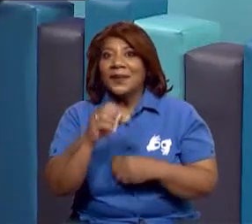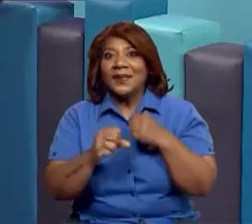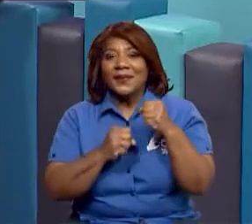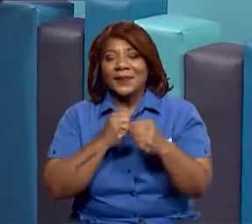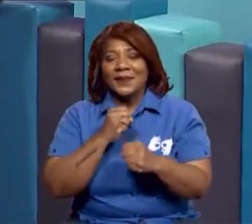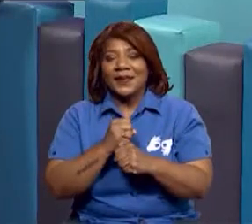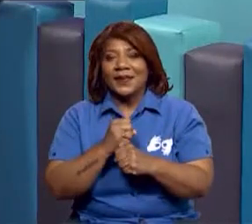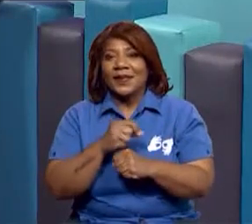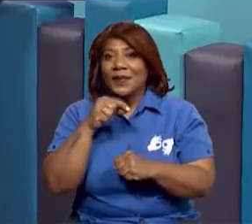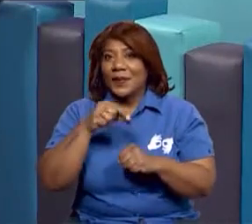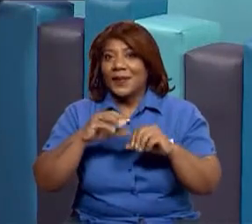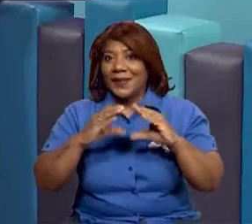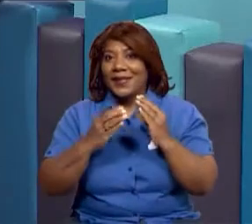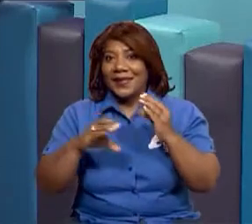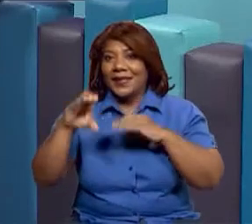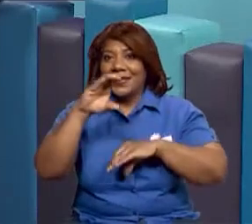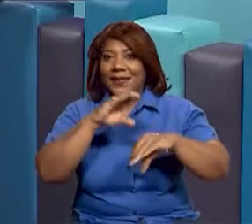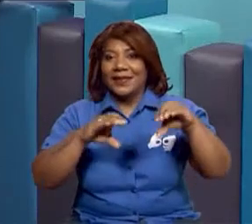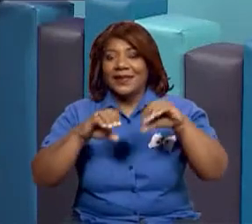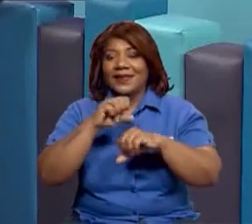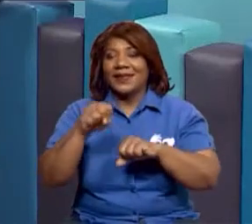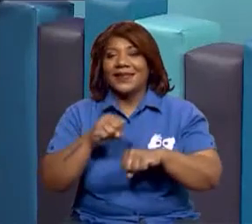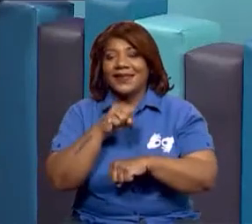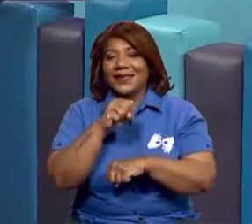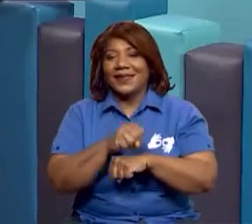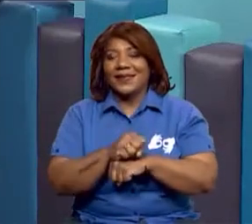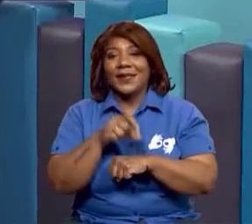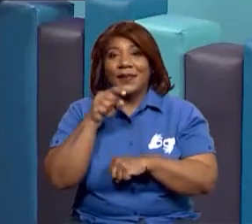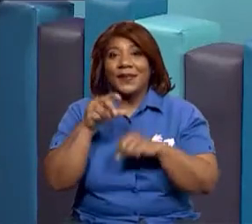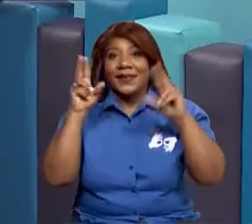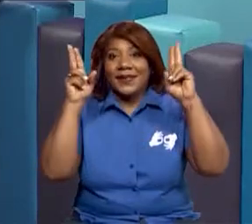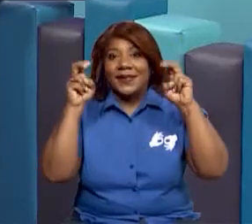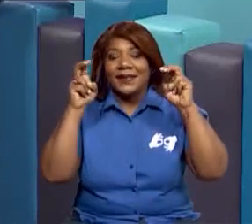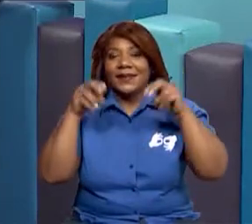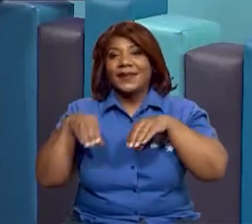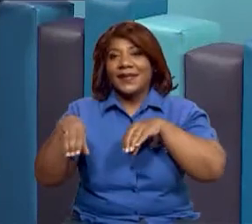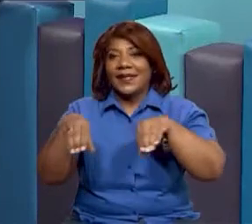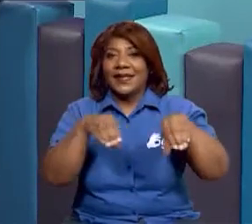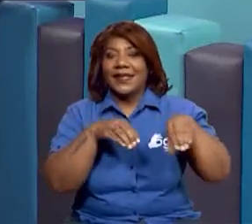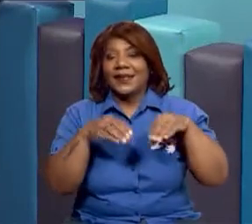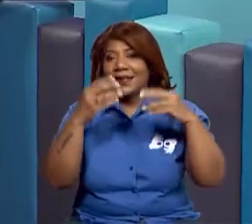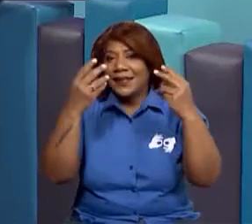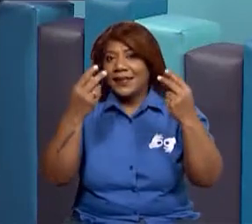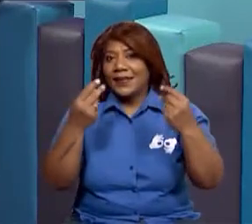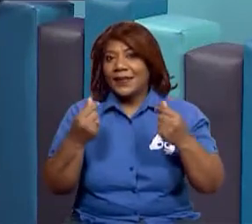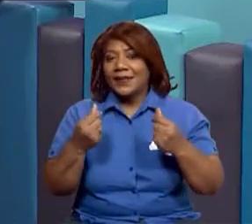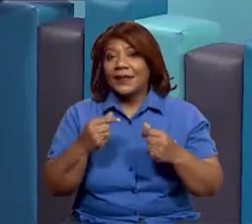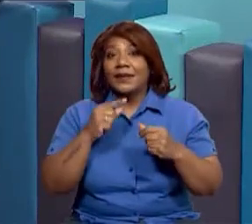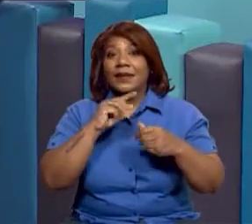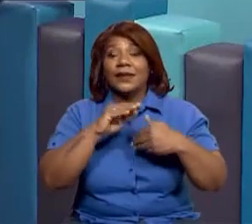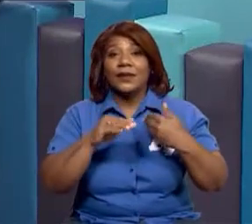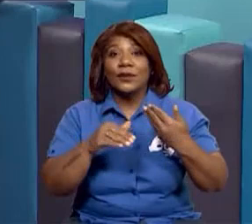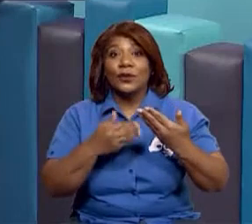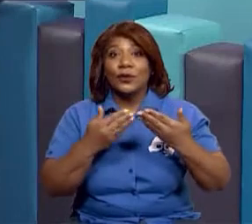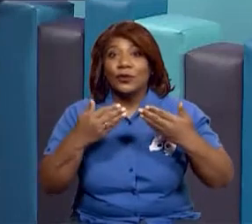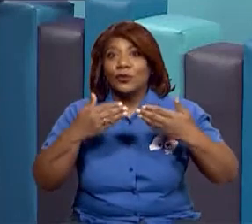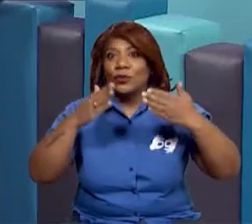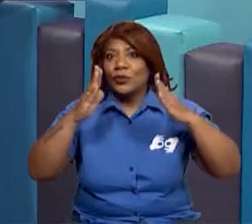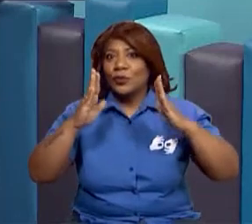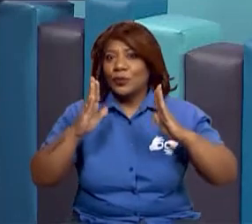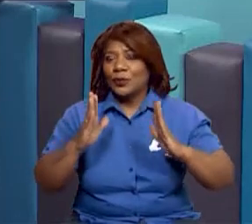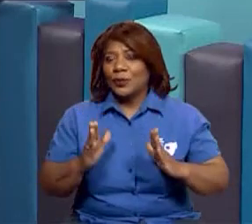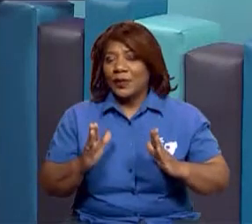hoy en Ciencias Sociales. En Ciencias Sociales tenemos para el día de hoy actividades económicas de la población panameña,